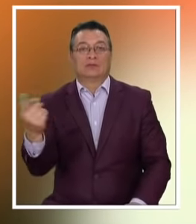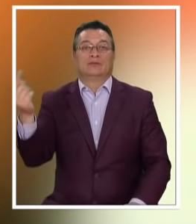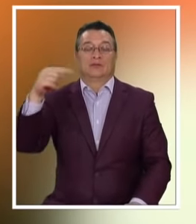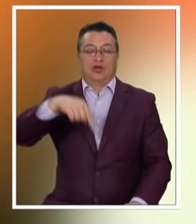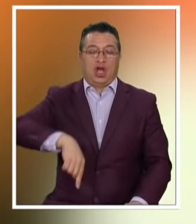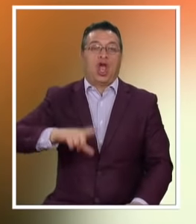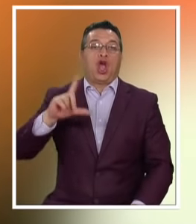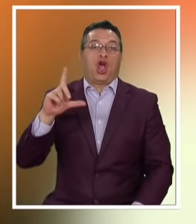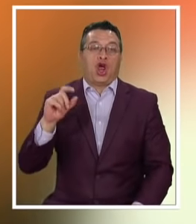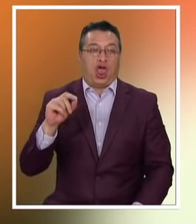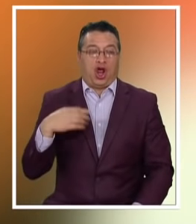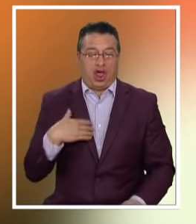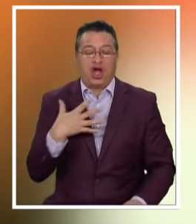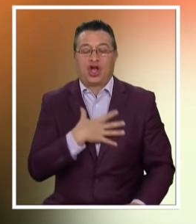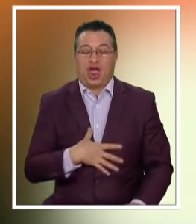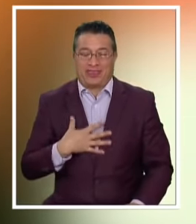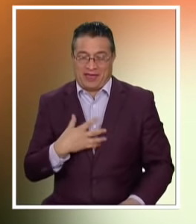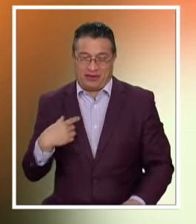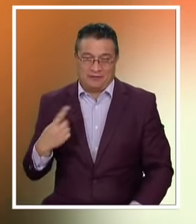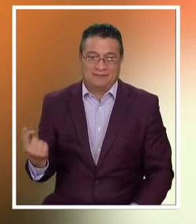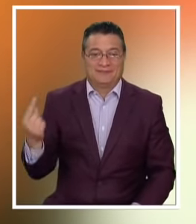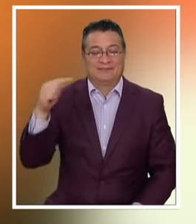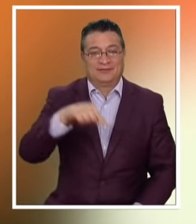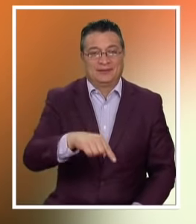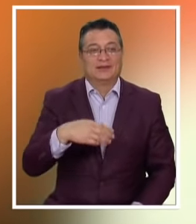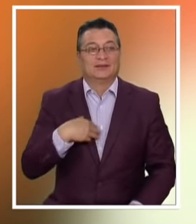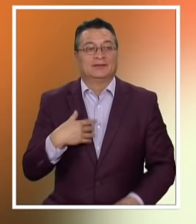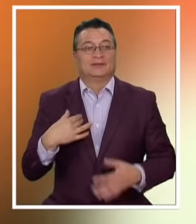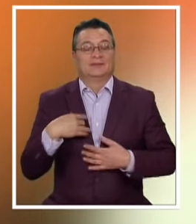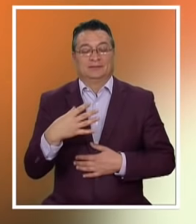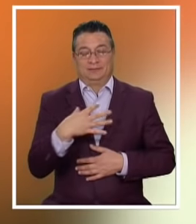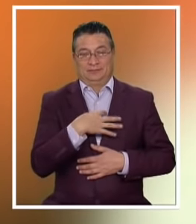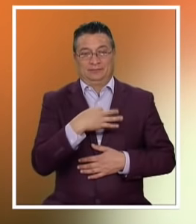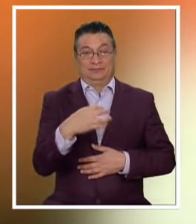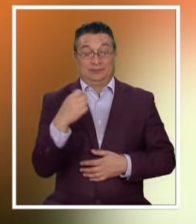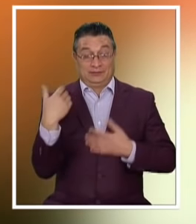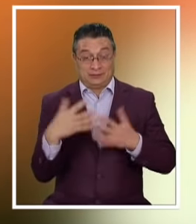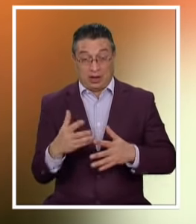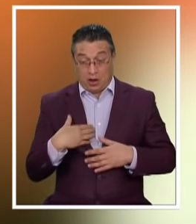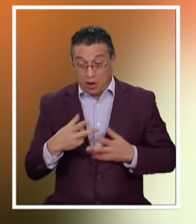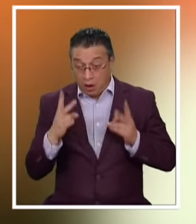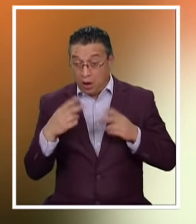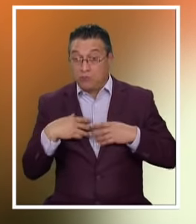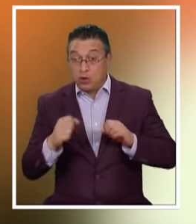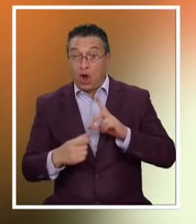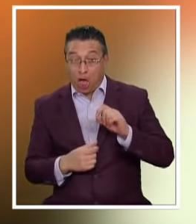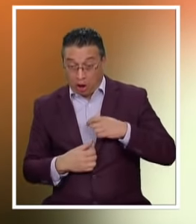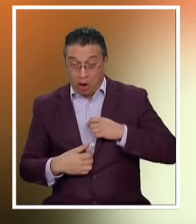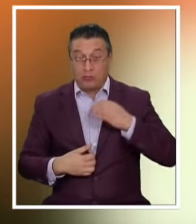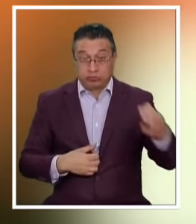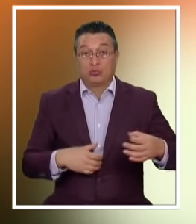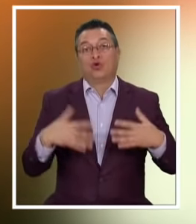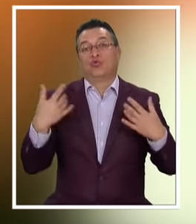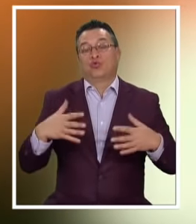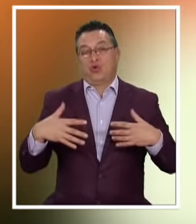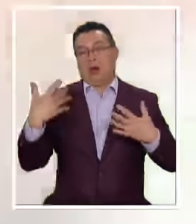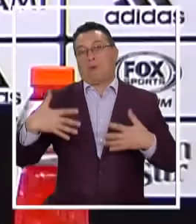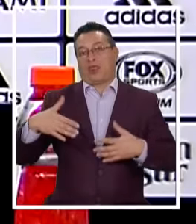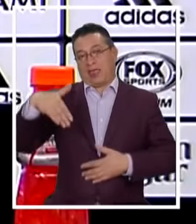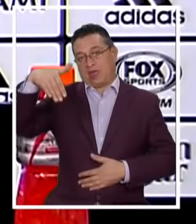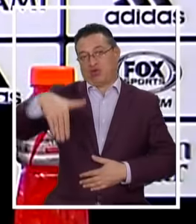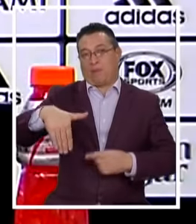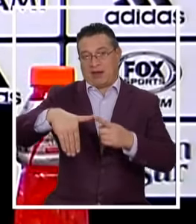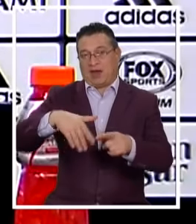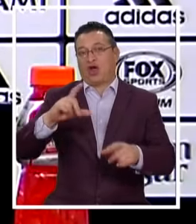La verdad que El primer momento Que me dijeron De esta chance De jugar ahí En ese club Tan grande De Sudamérica